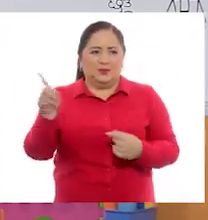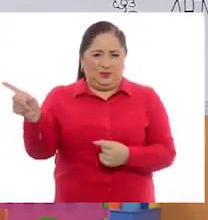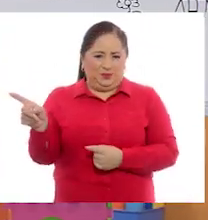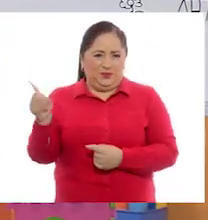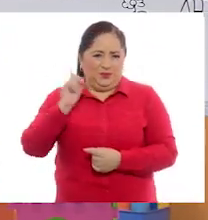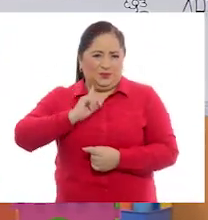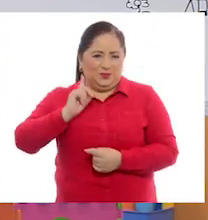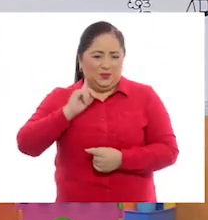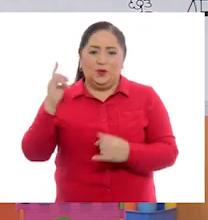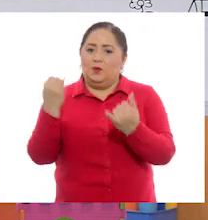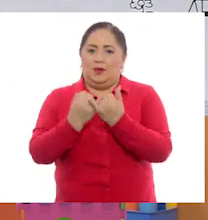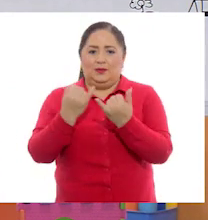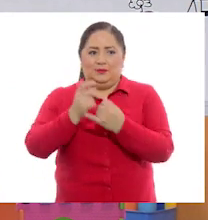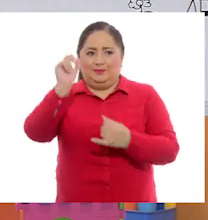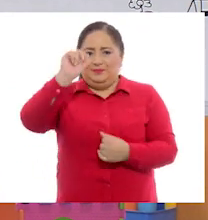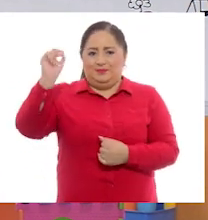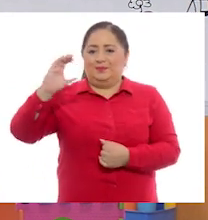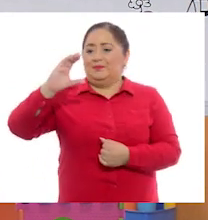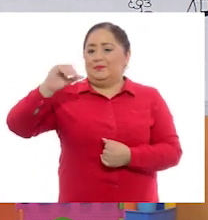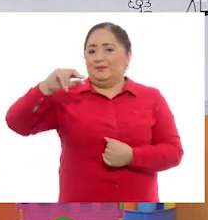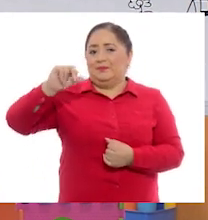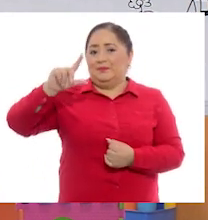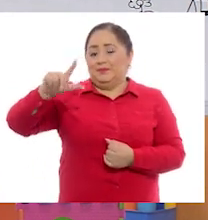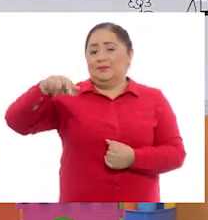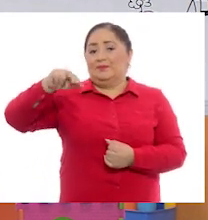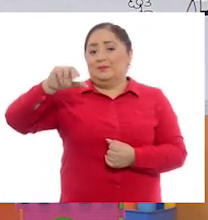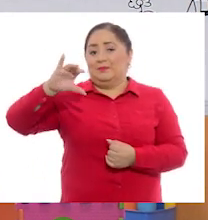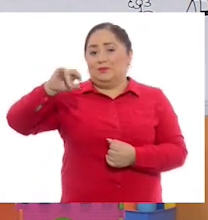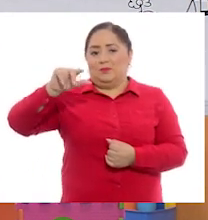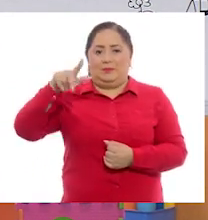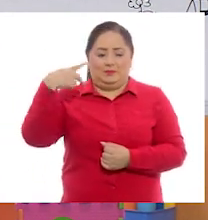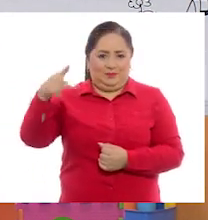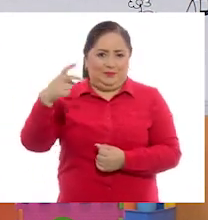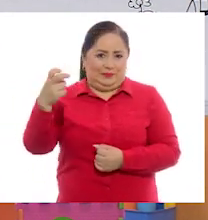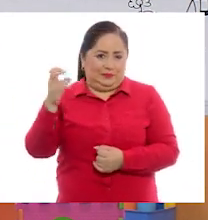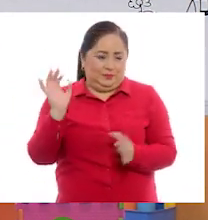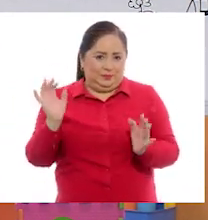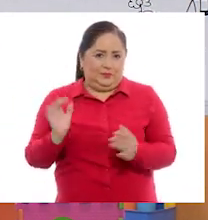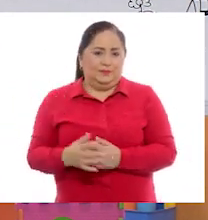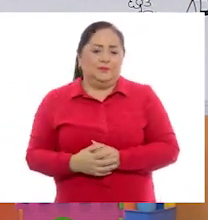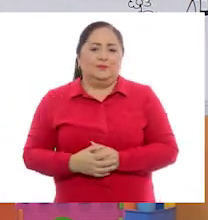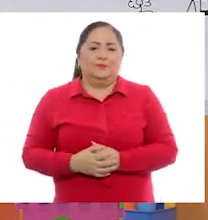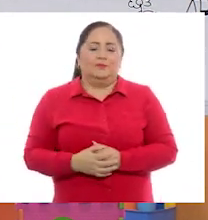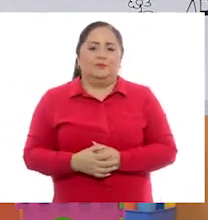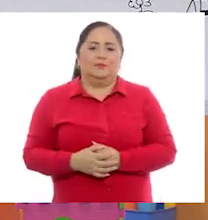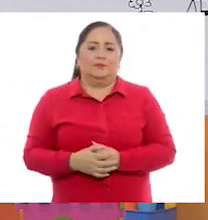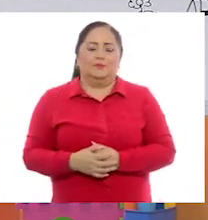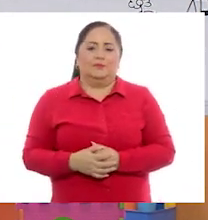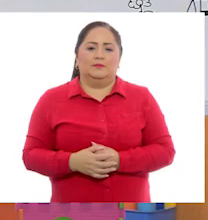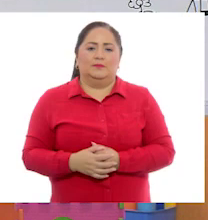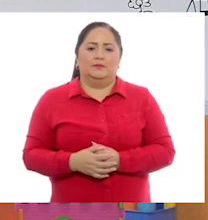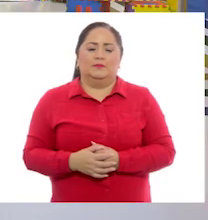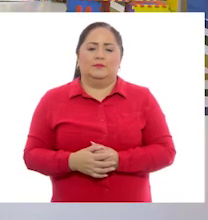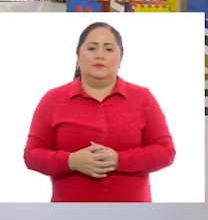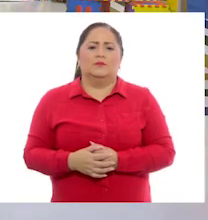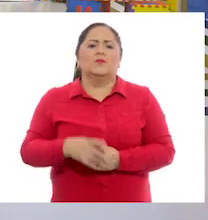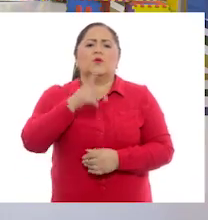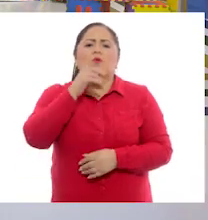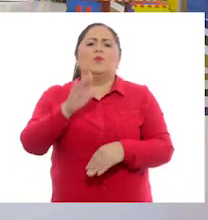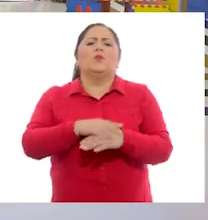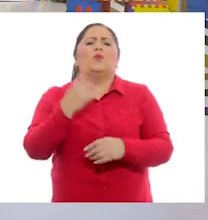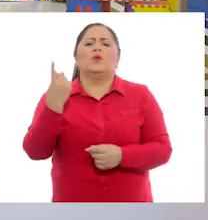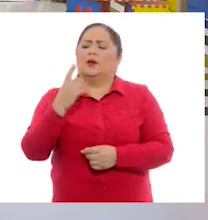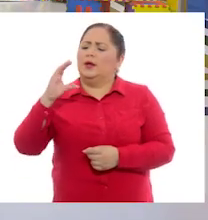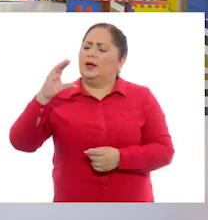en este momento nos está compartiendo un lugar de referencia que se llama Canal Nacional. Pili, ¿por qué